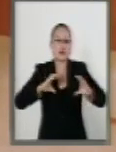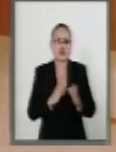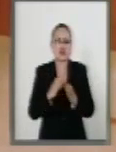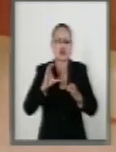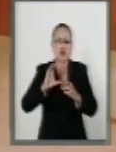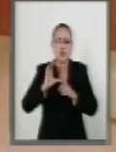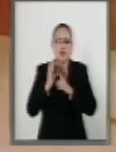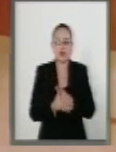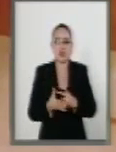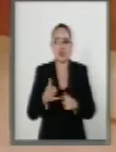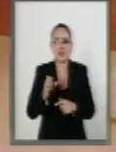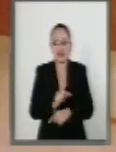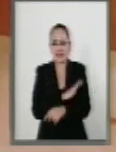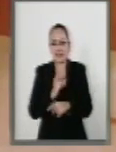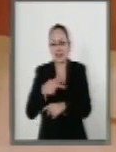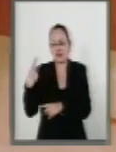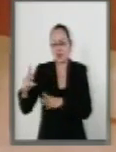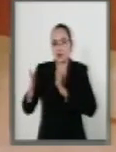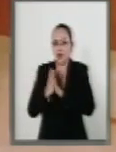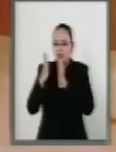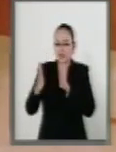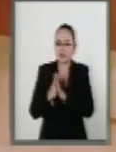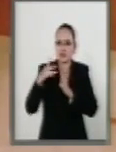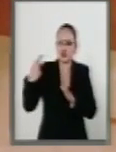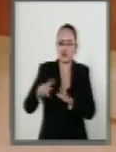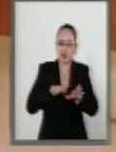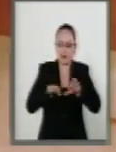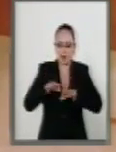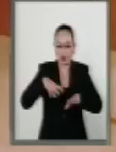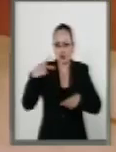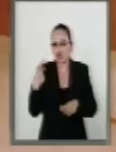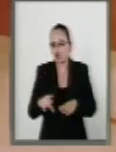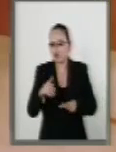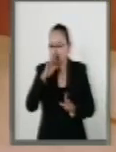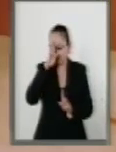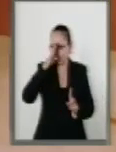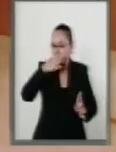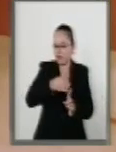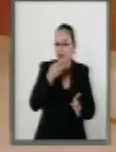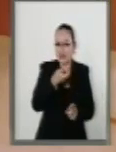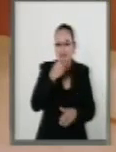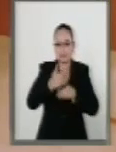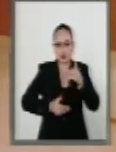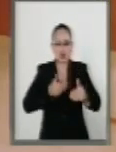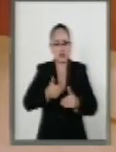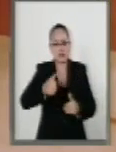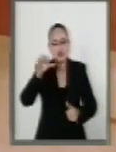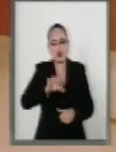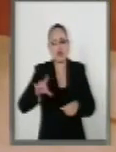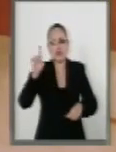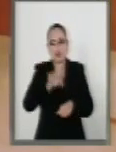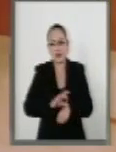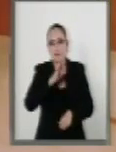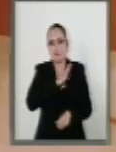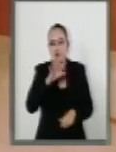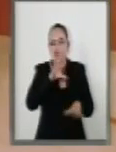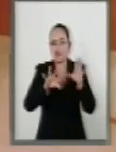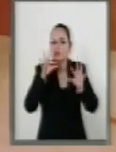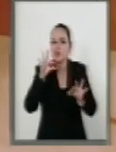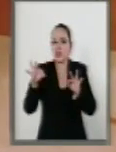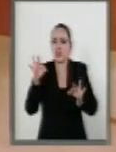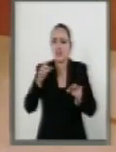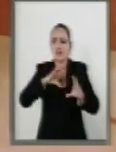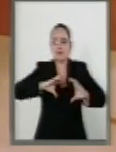Energía su participación, su trabajo y su disposición en este proceso que nos permitió emitir